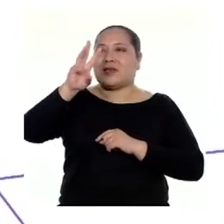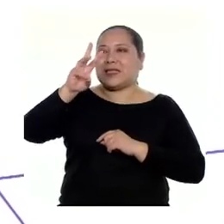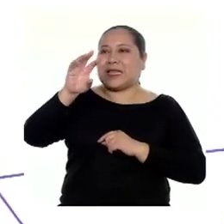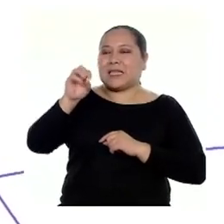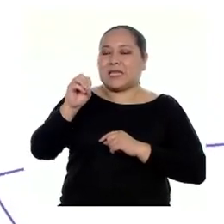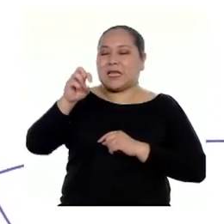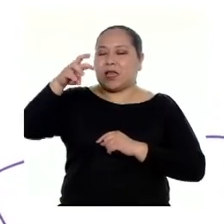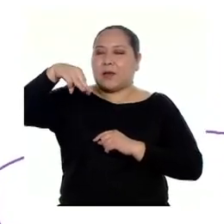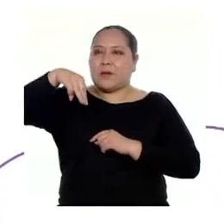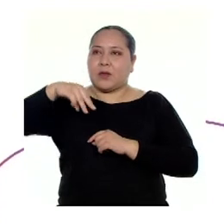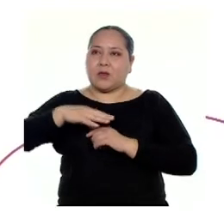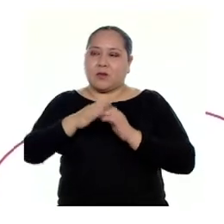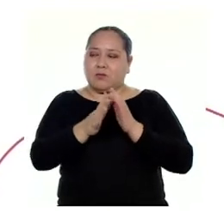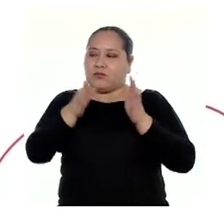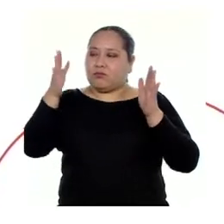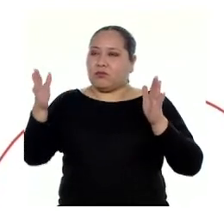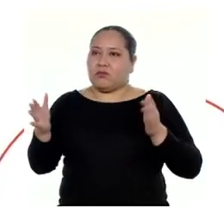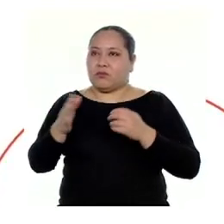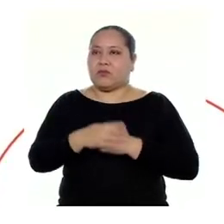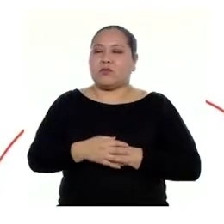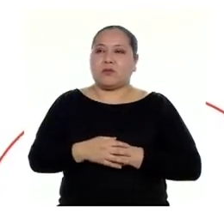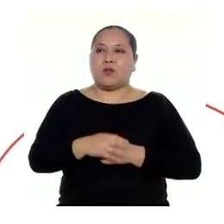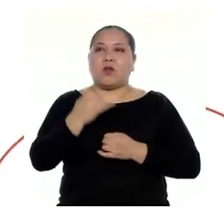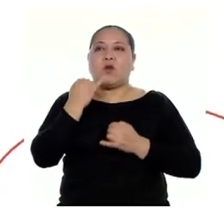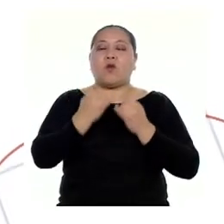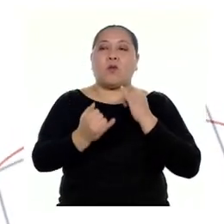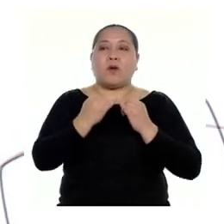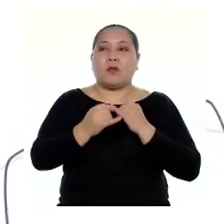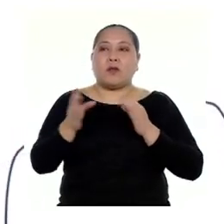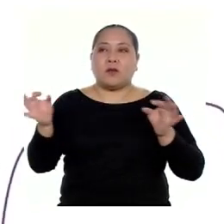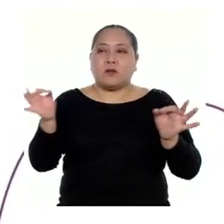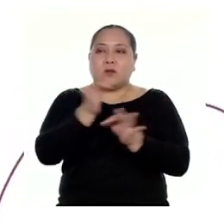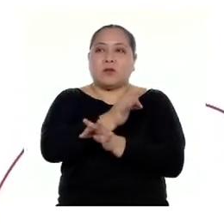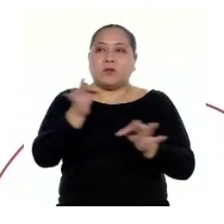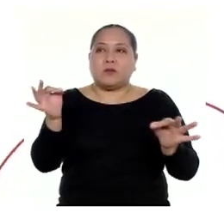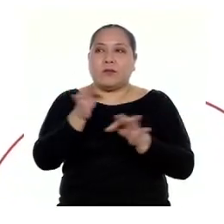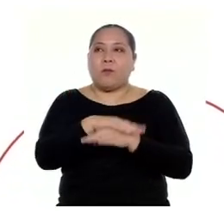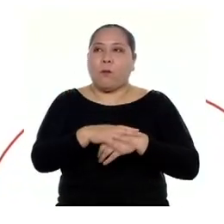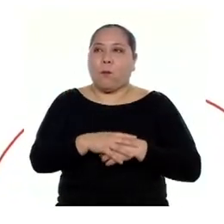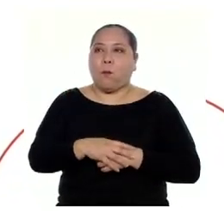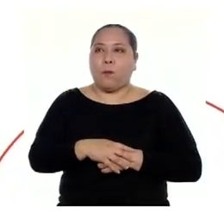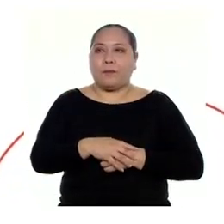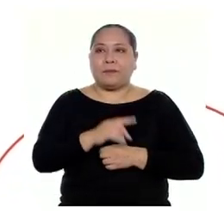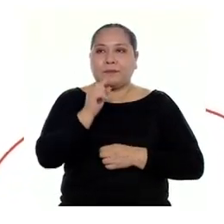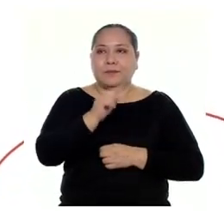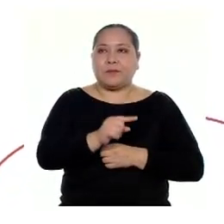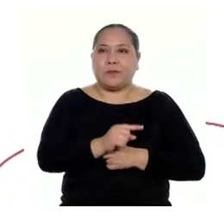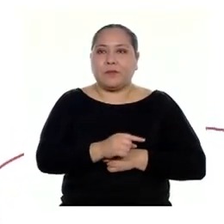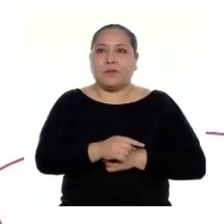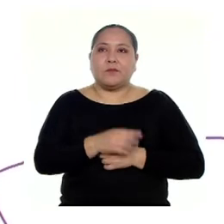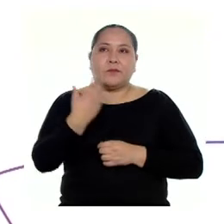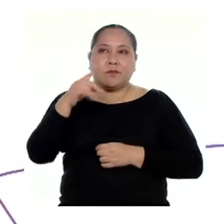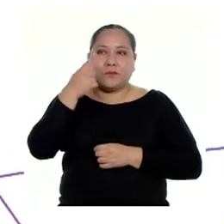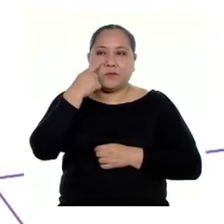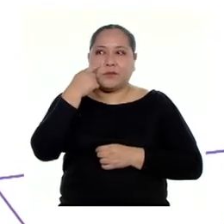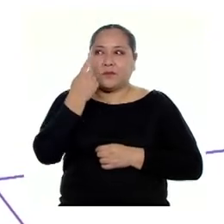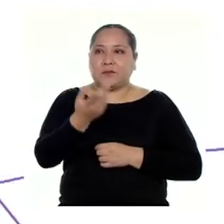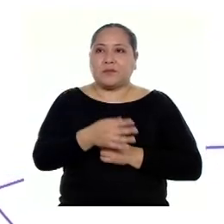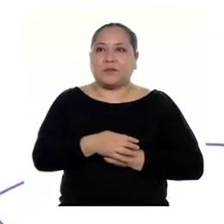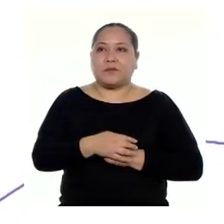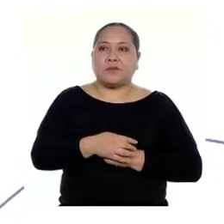ampliación. Lo único que debemos hacer para terminar es reemplazar en nuestra ecuación 1 los valores que ya conocemos.